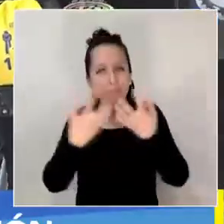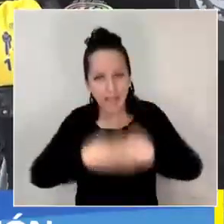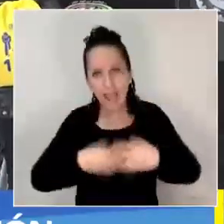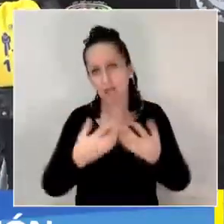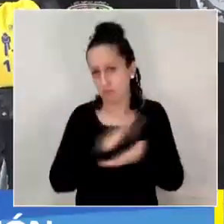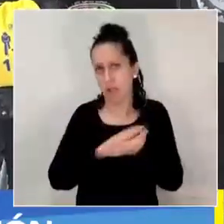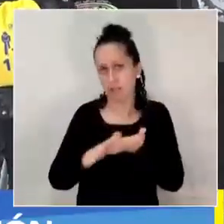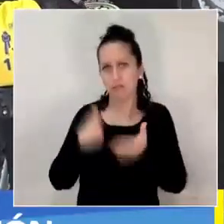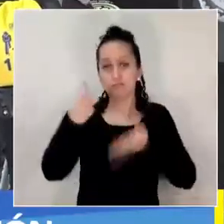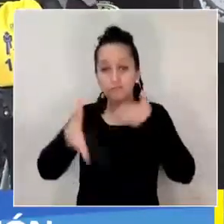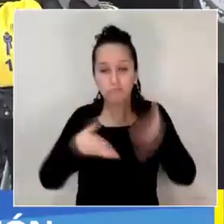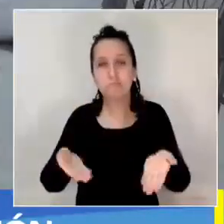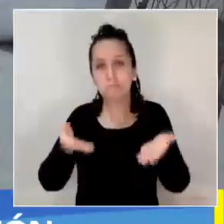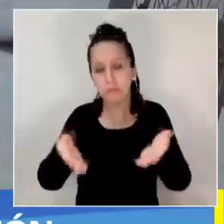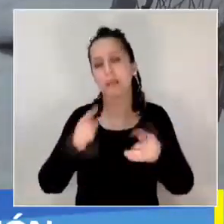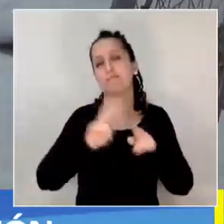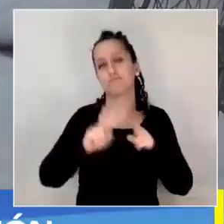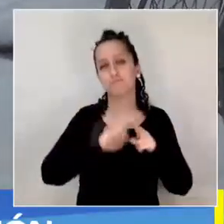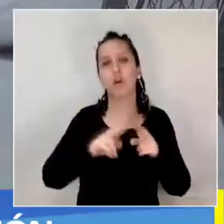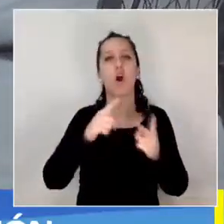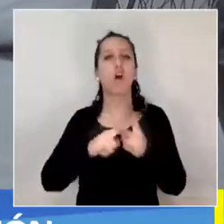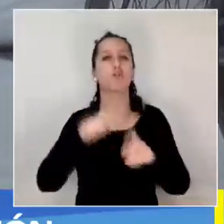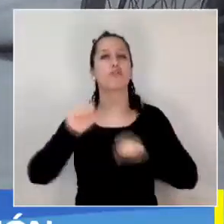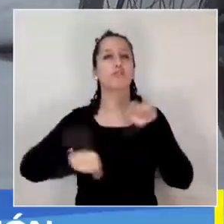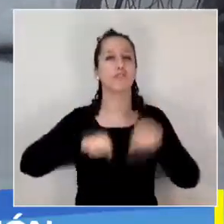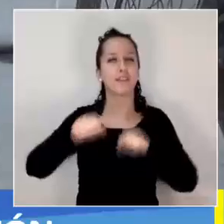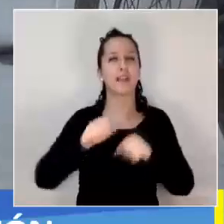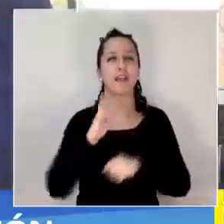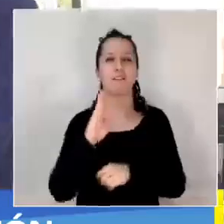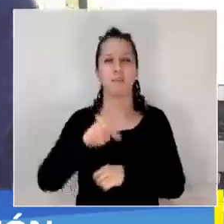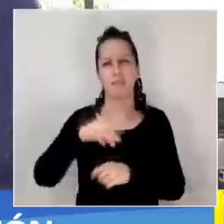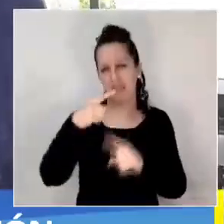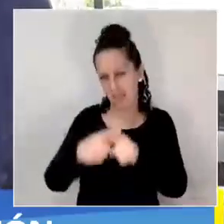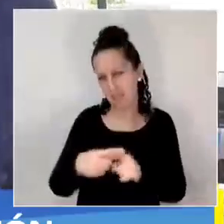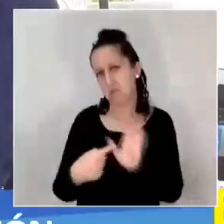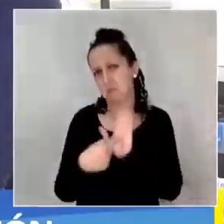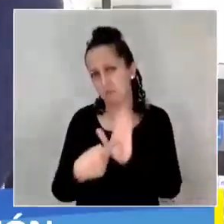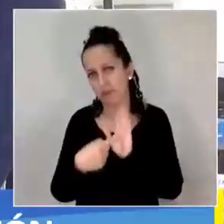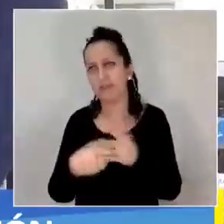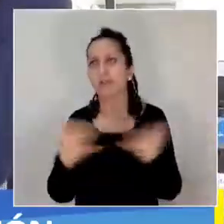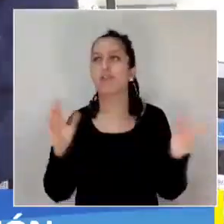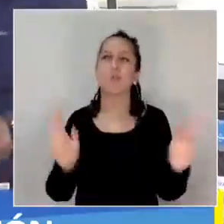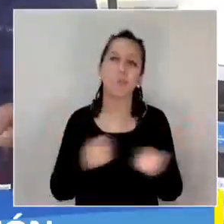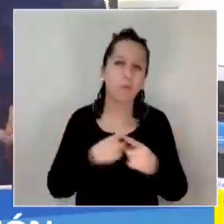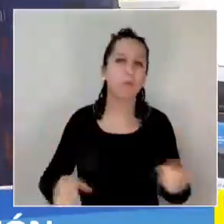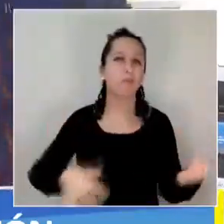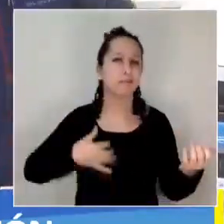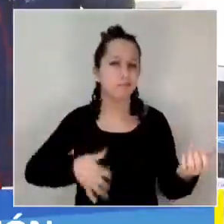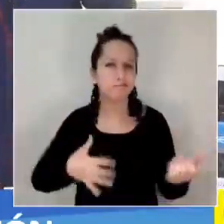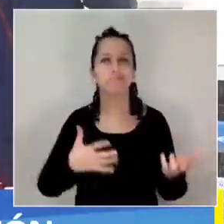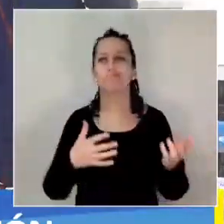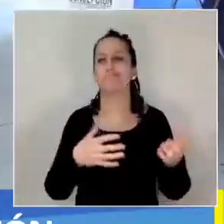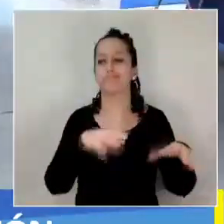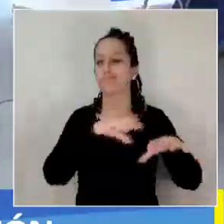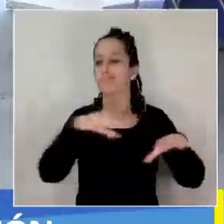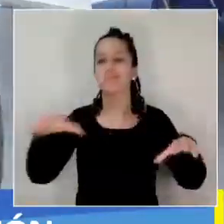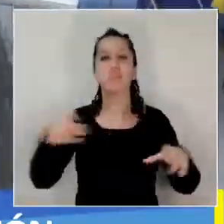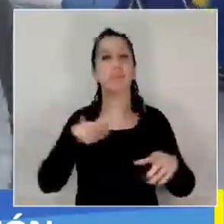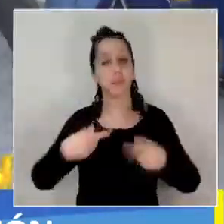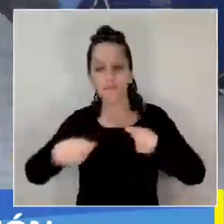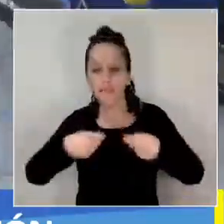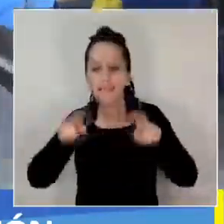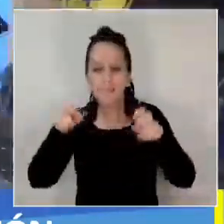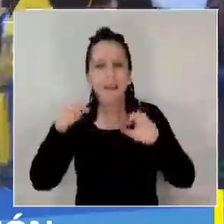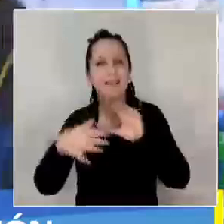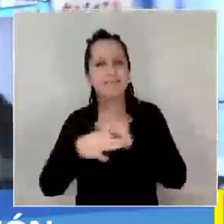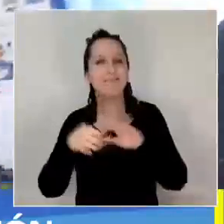gratuito, exhibiciones de BMX, música en vivo y diversos stands de emprendedores locales asociados a este